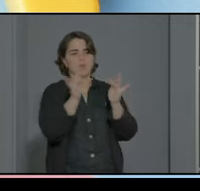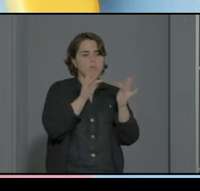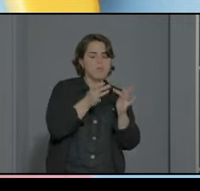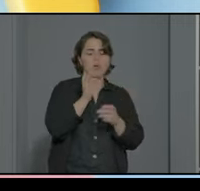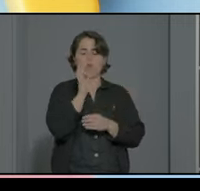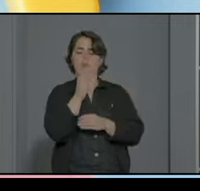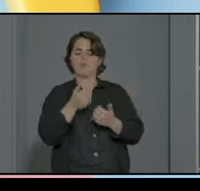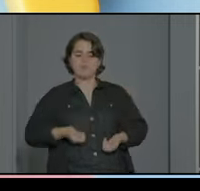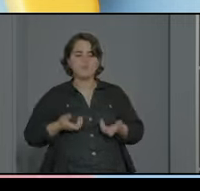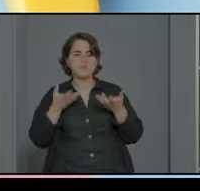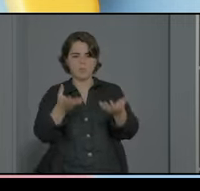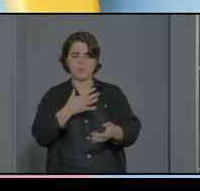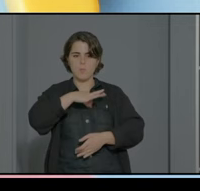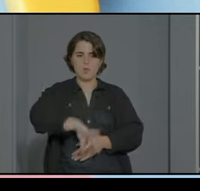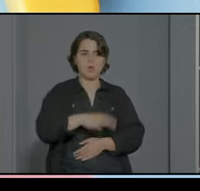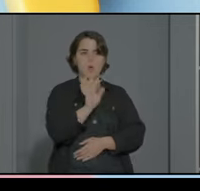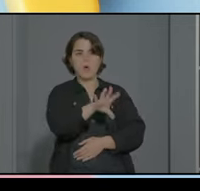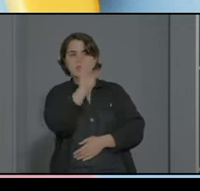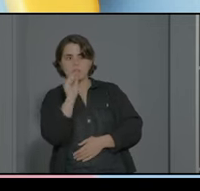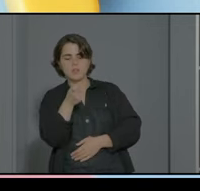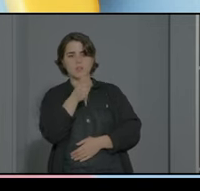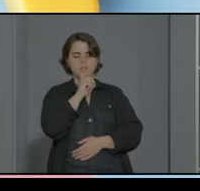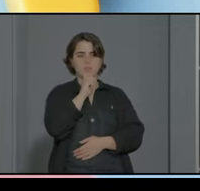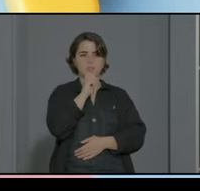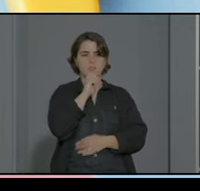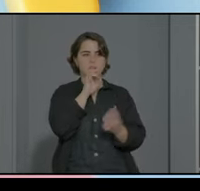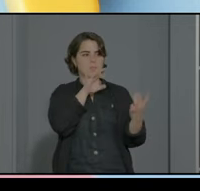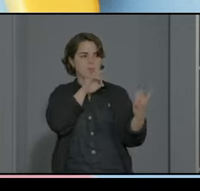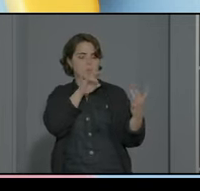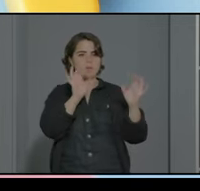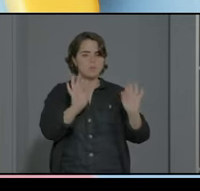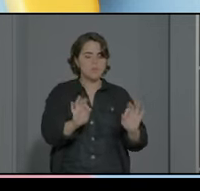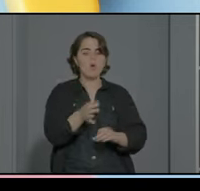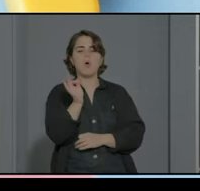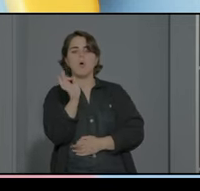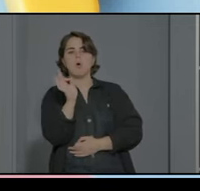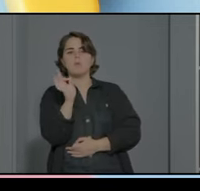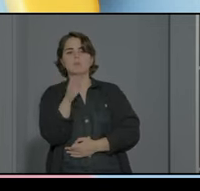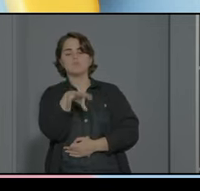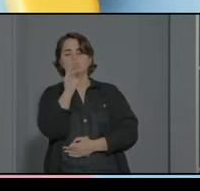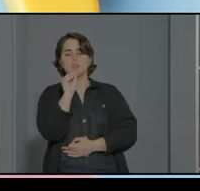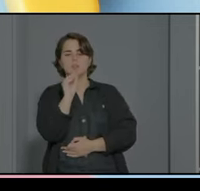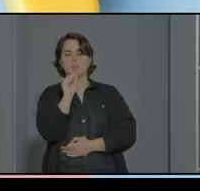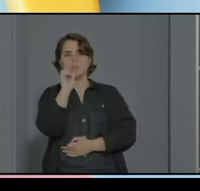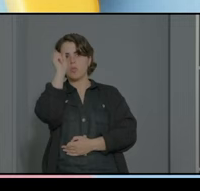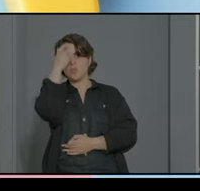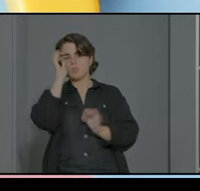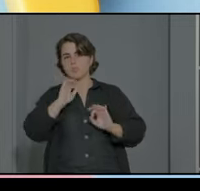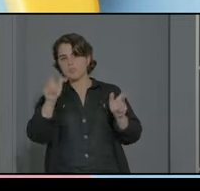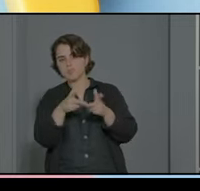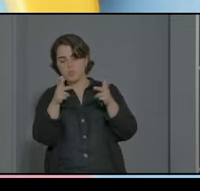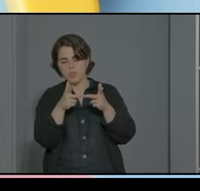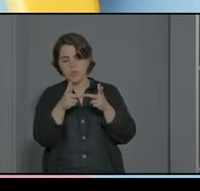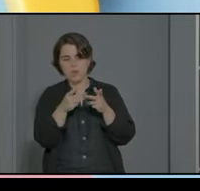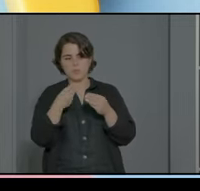mostrarse como es es que tiene dificultades para entender esa reciprocidad socioemocional es que tiene dificultades para entender los conceptos sociales que